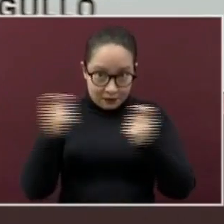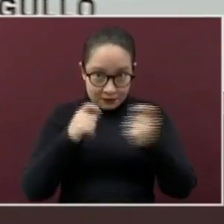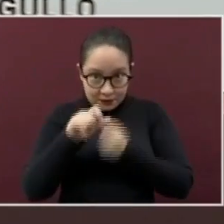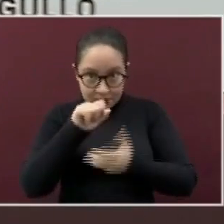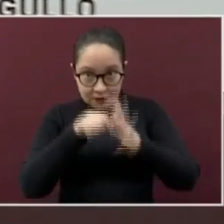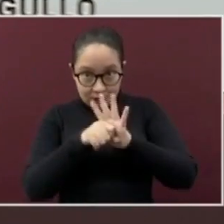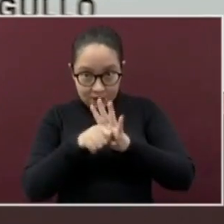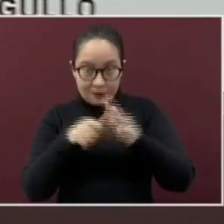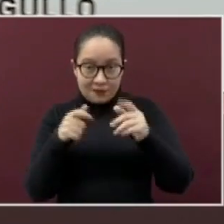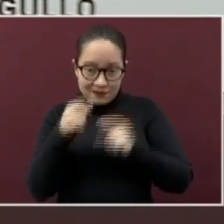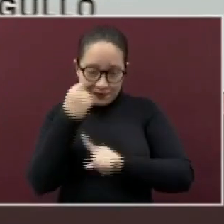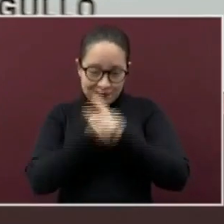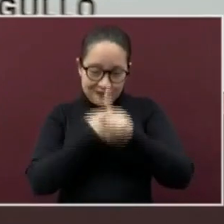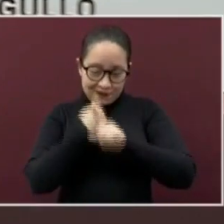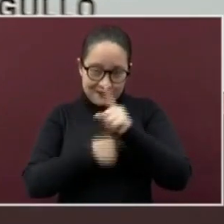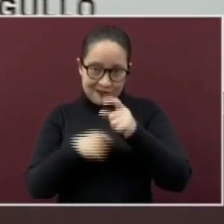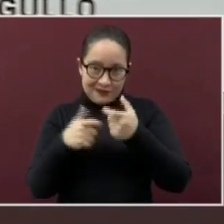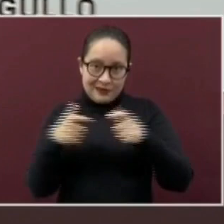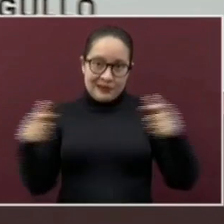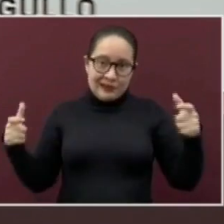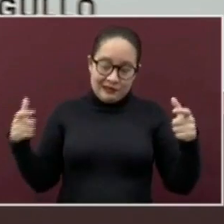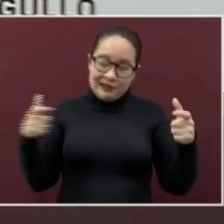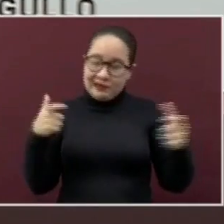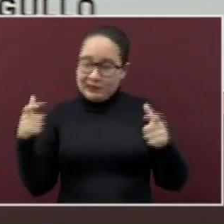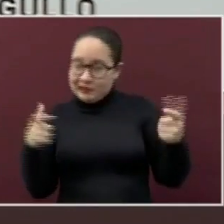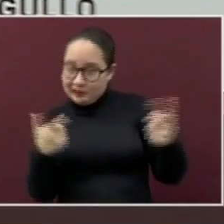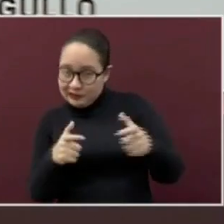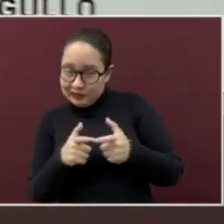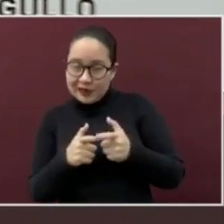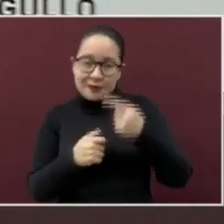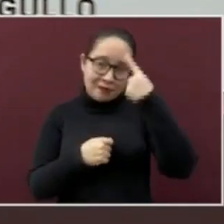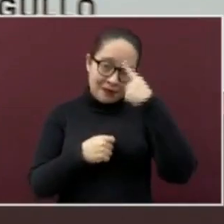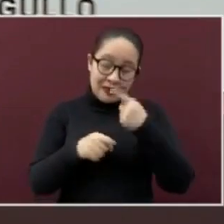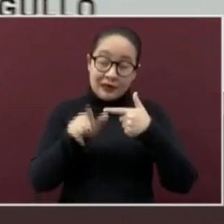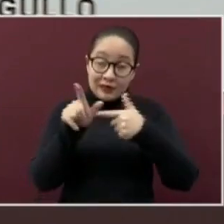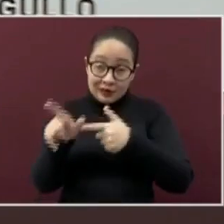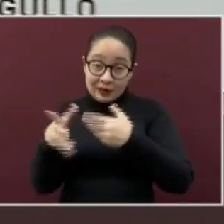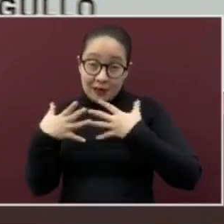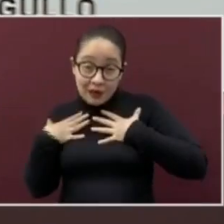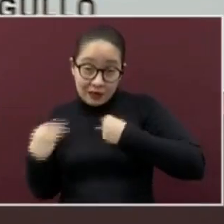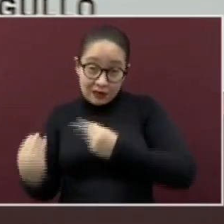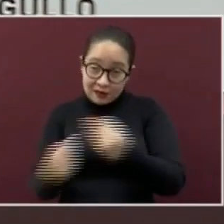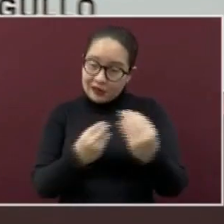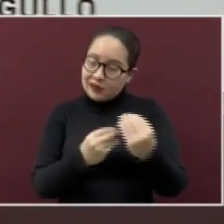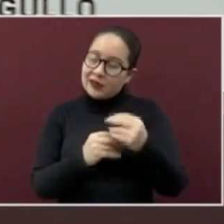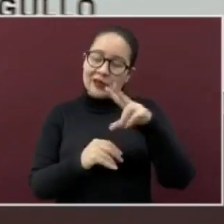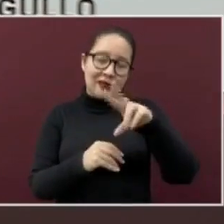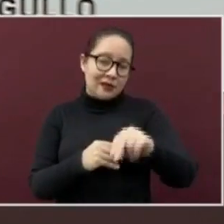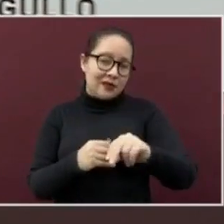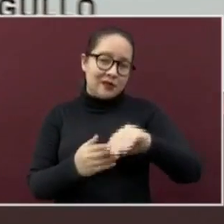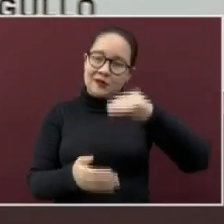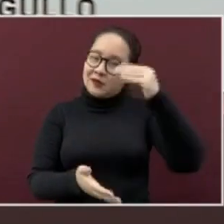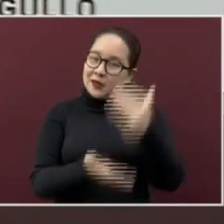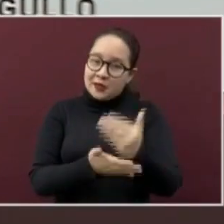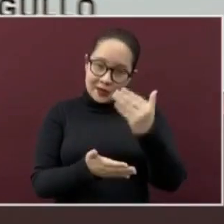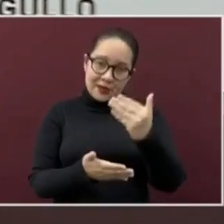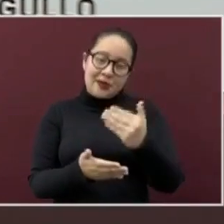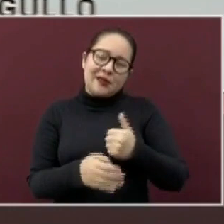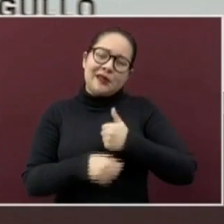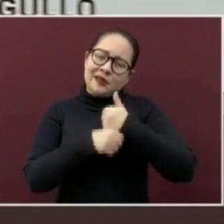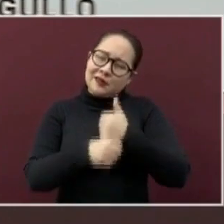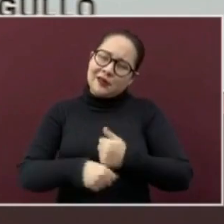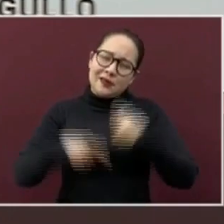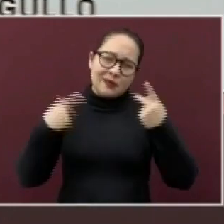el problema de salud y evitar que se continúe propagando y siga afectando a la